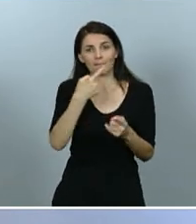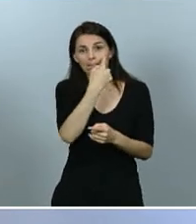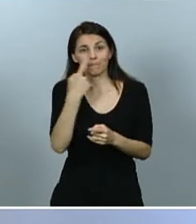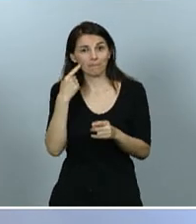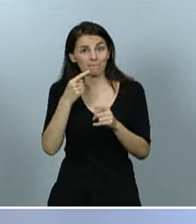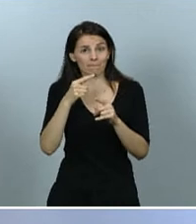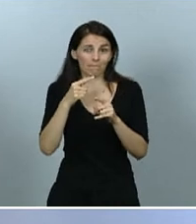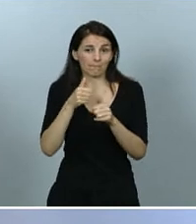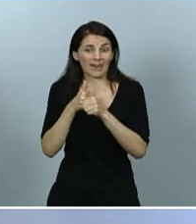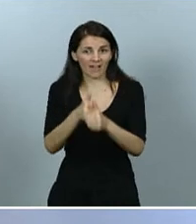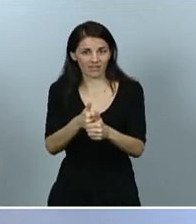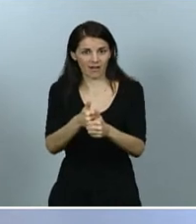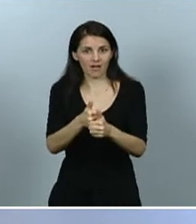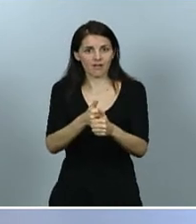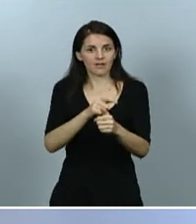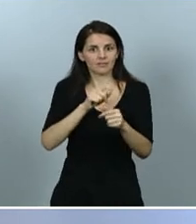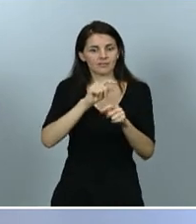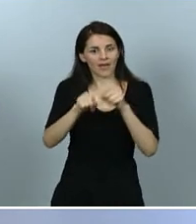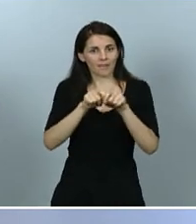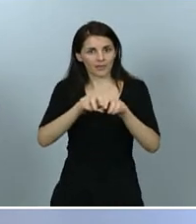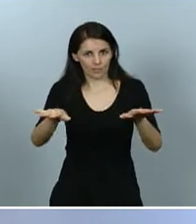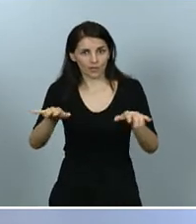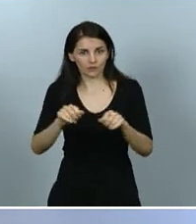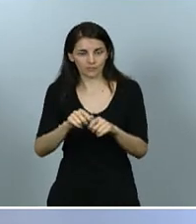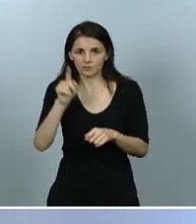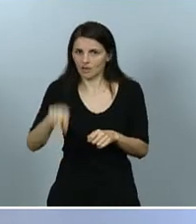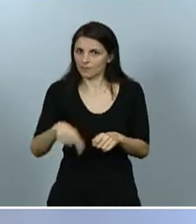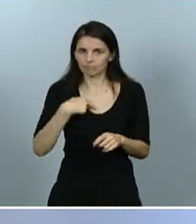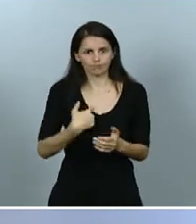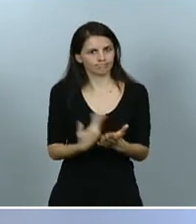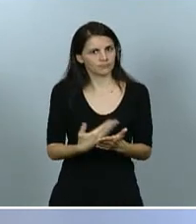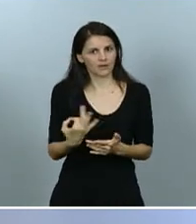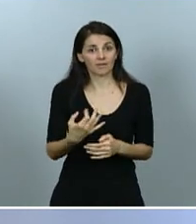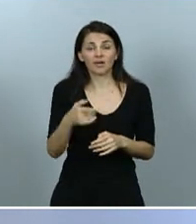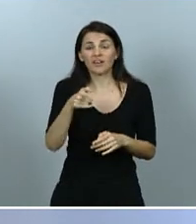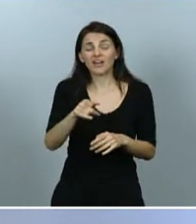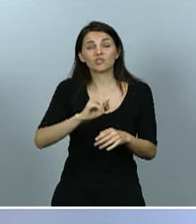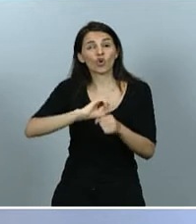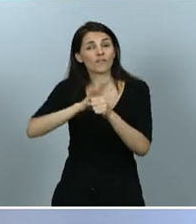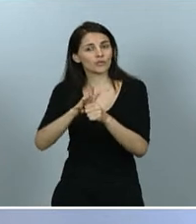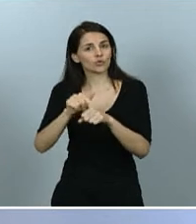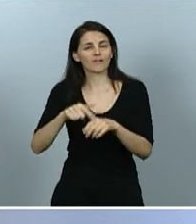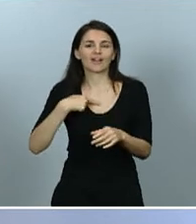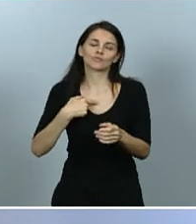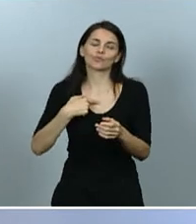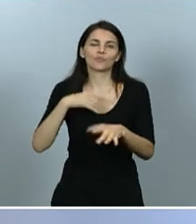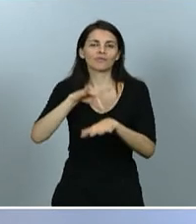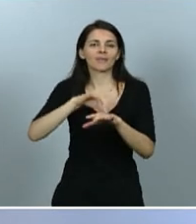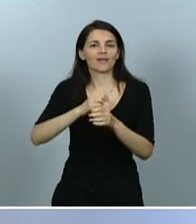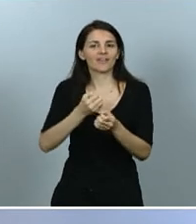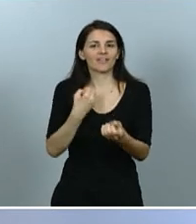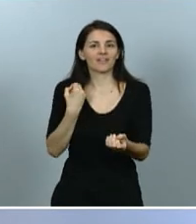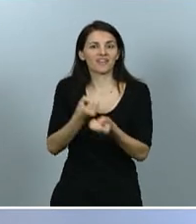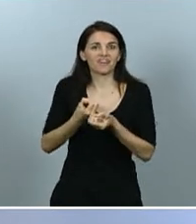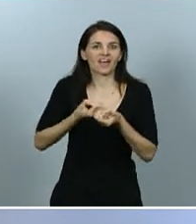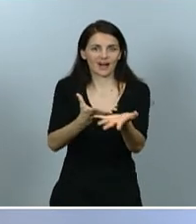ratifica que el COVID-19 es una enfermedad de declaración obligatoria urgente. Se da continuidad a las obligaciones de recogida, tratamiento y